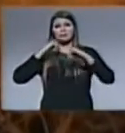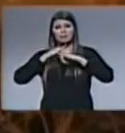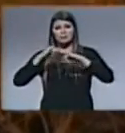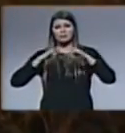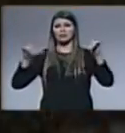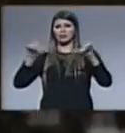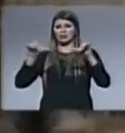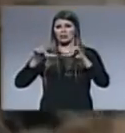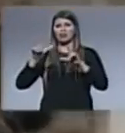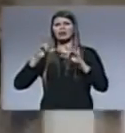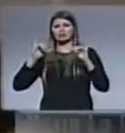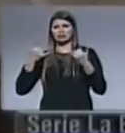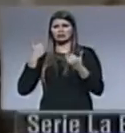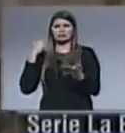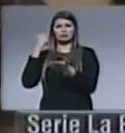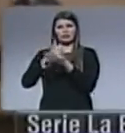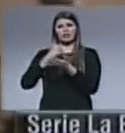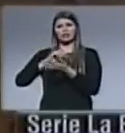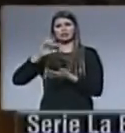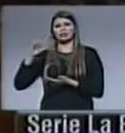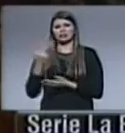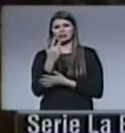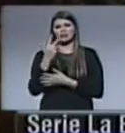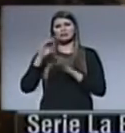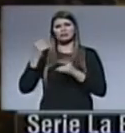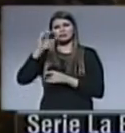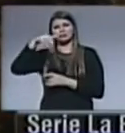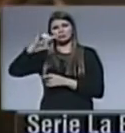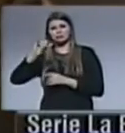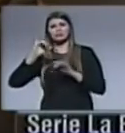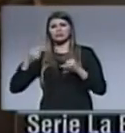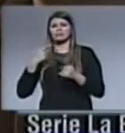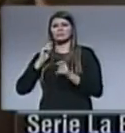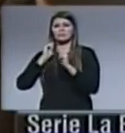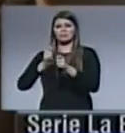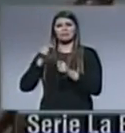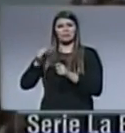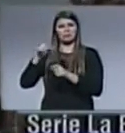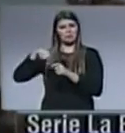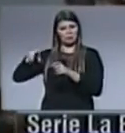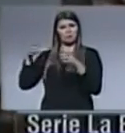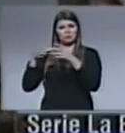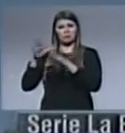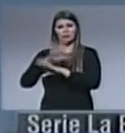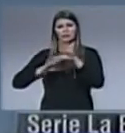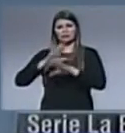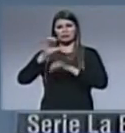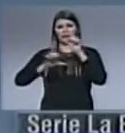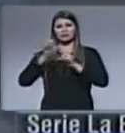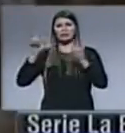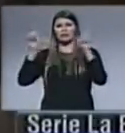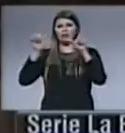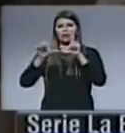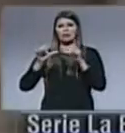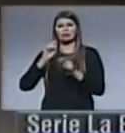La Biblia está nominada a tres premios Emmy. La producción tiene menciones a este galardón en las categorías a